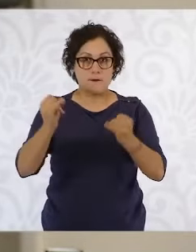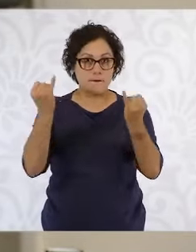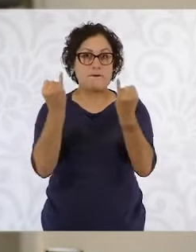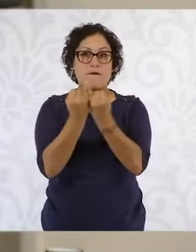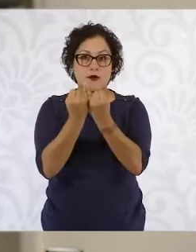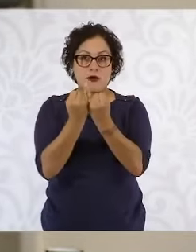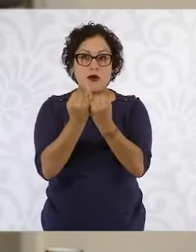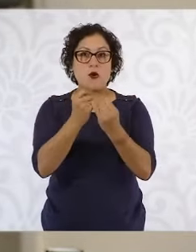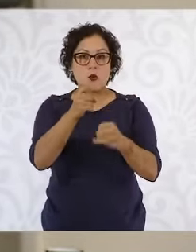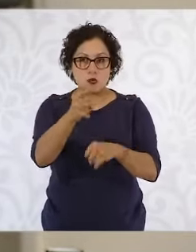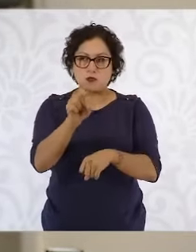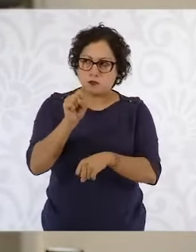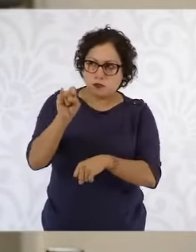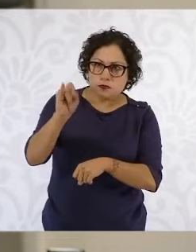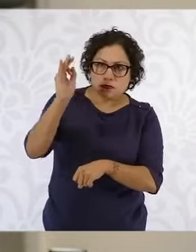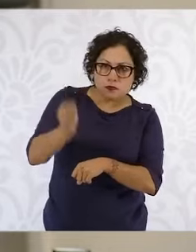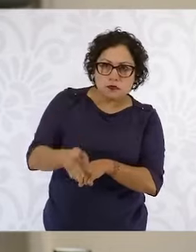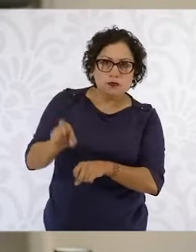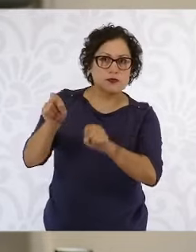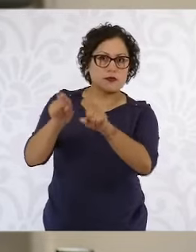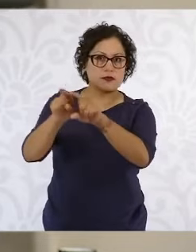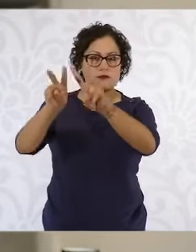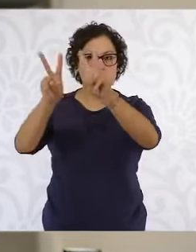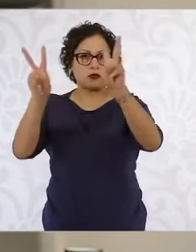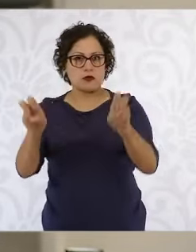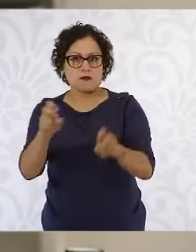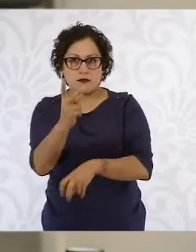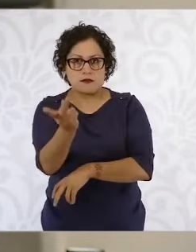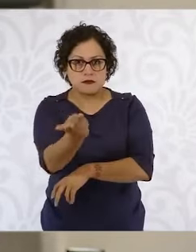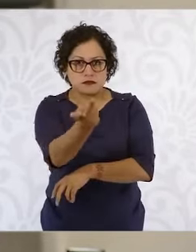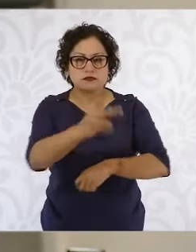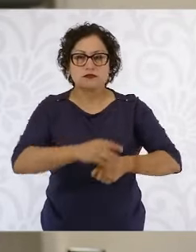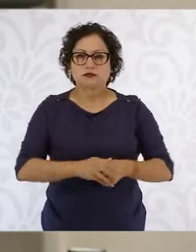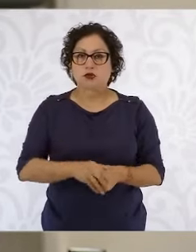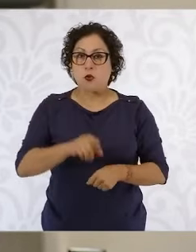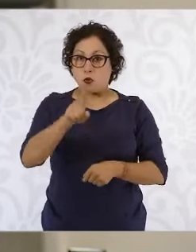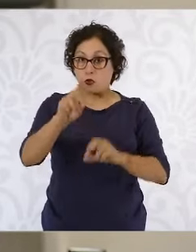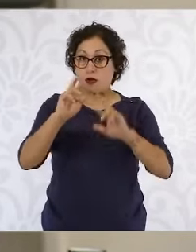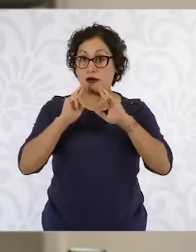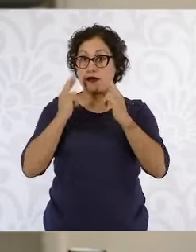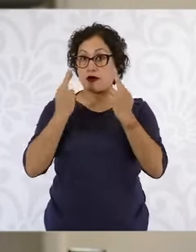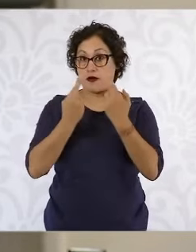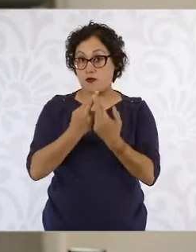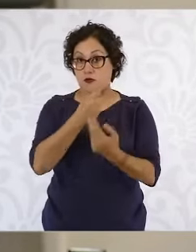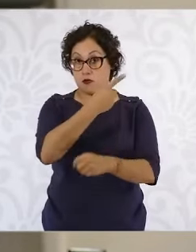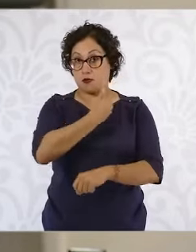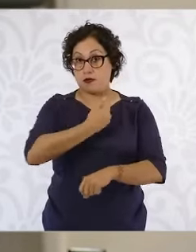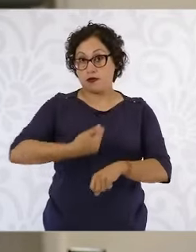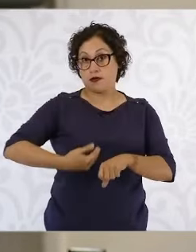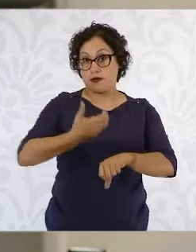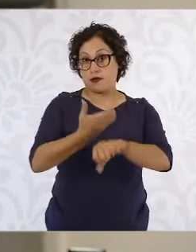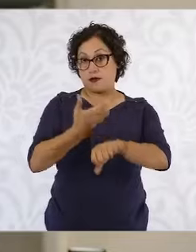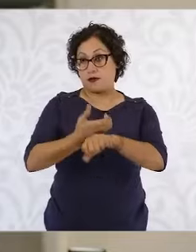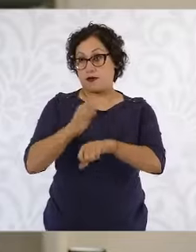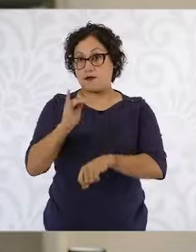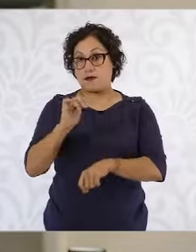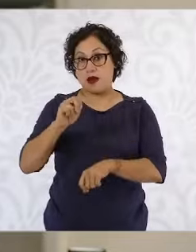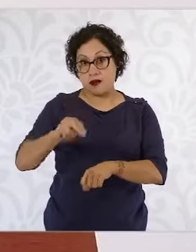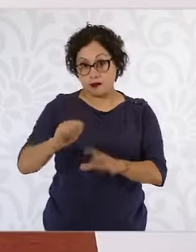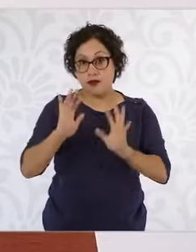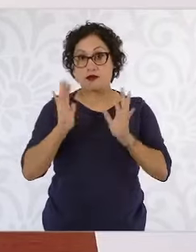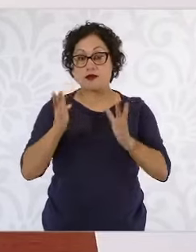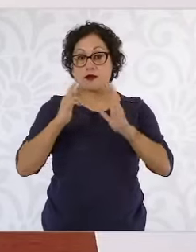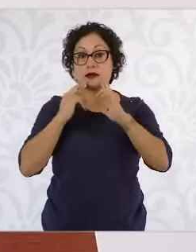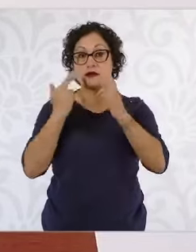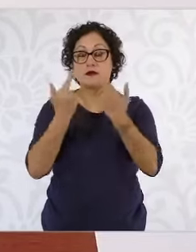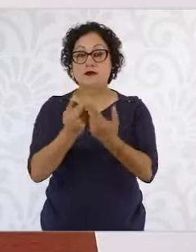brasileño y va a reunirse con el presidente Joe Biden? ¿Ya pidió alguna audiencia con el mandatario estadounidense? Estamos